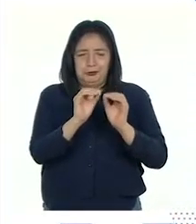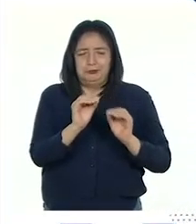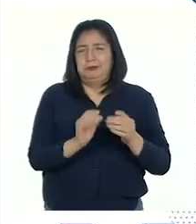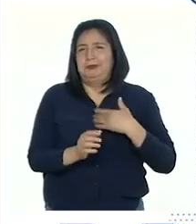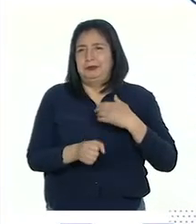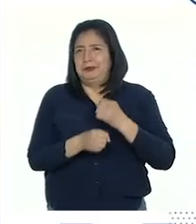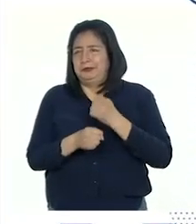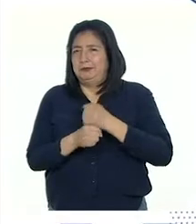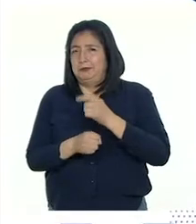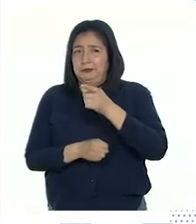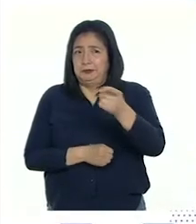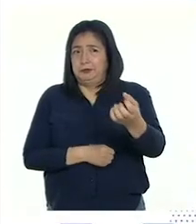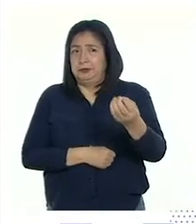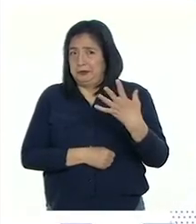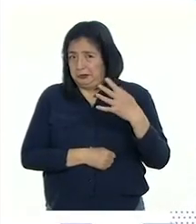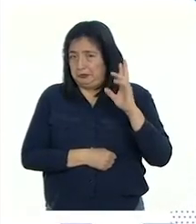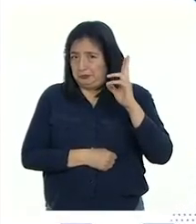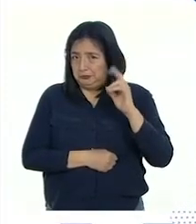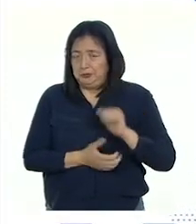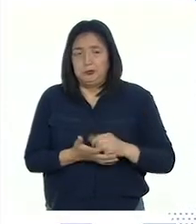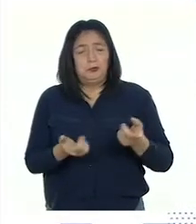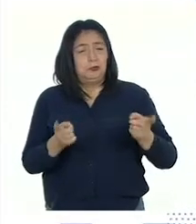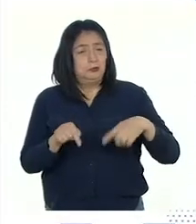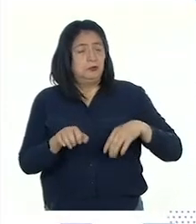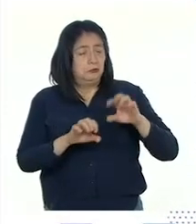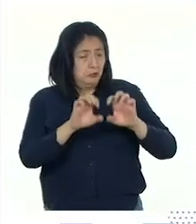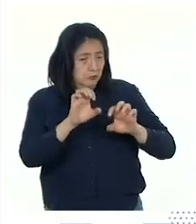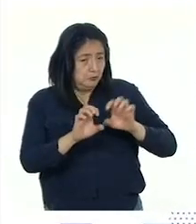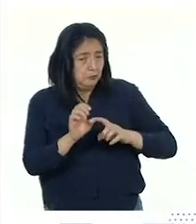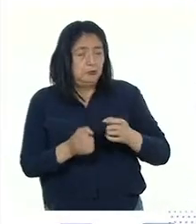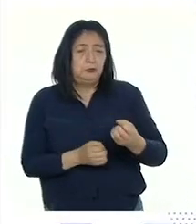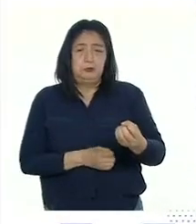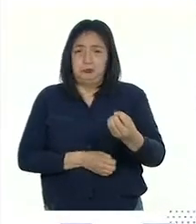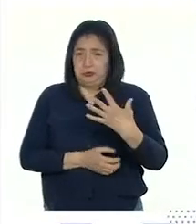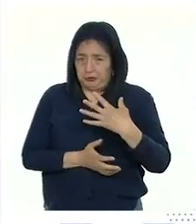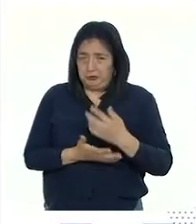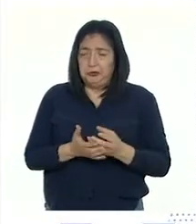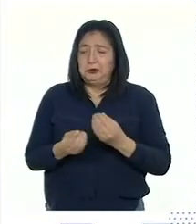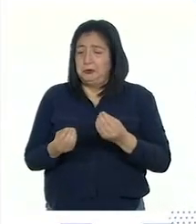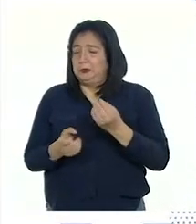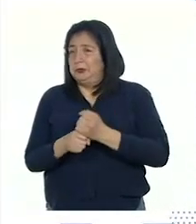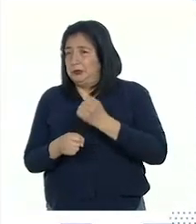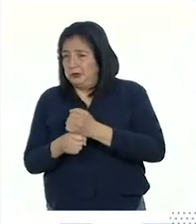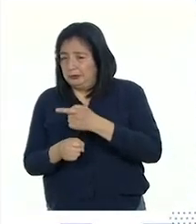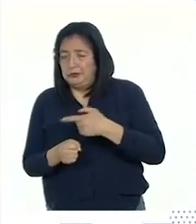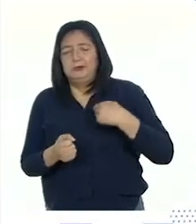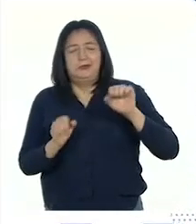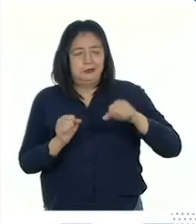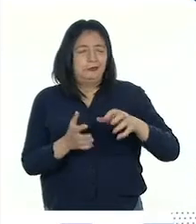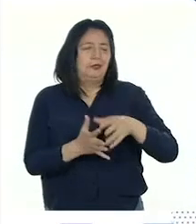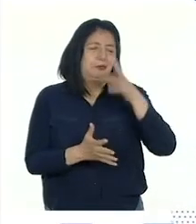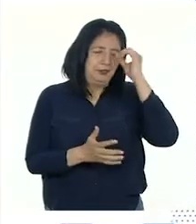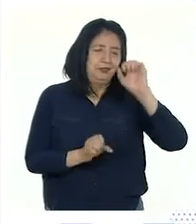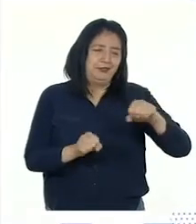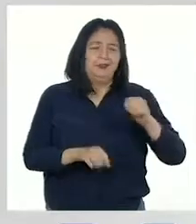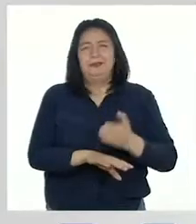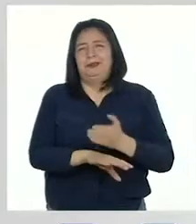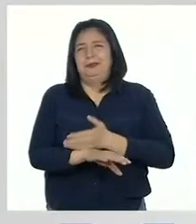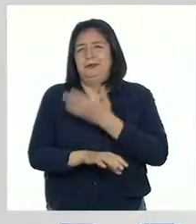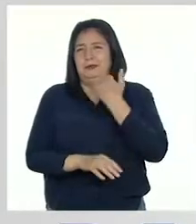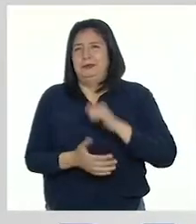Como usted siempre dice, cuando nos evalúa y comenta nuestros trabajos, es para aprender y mejorar.